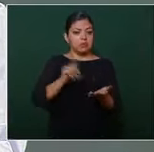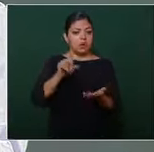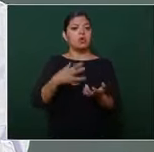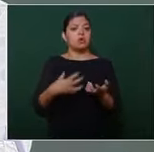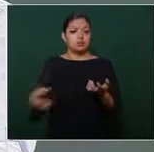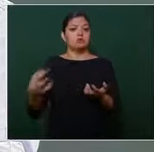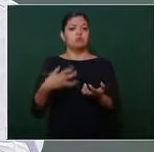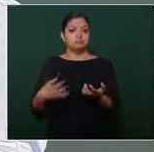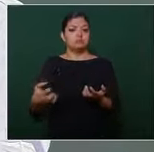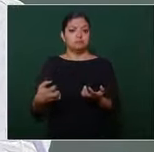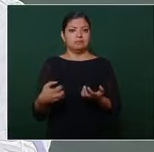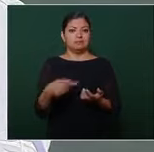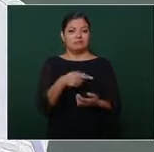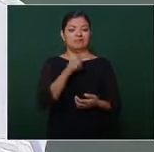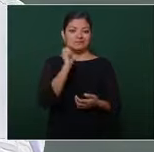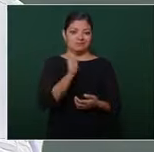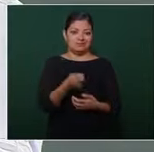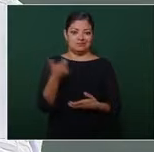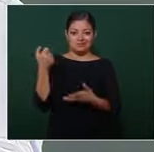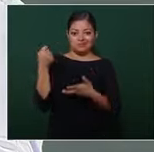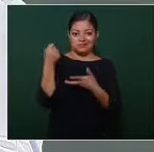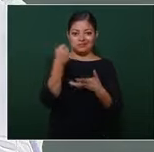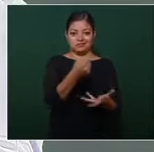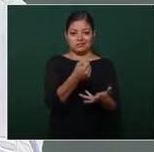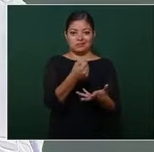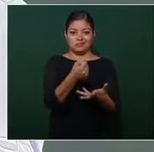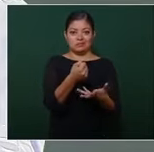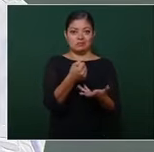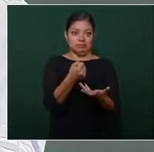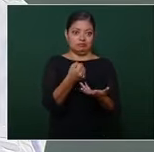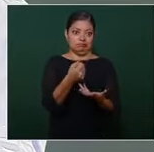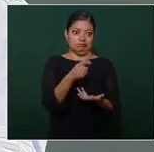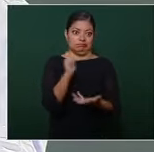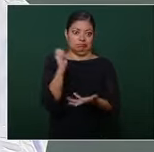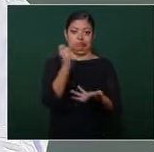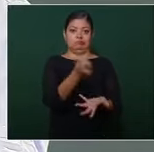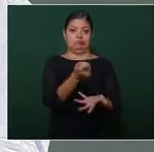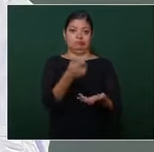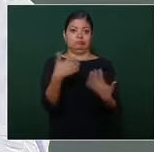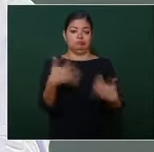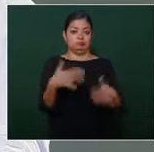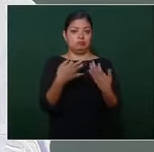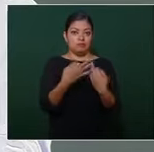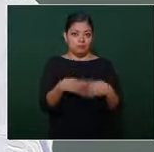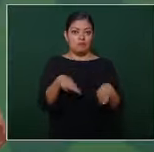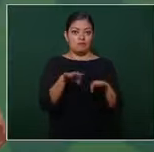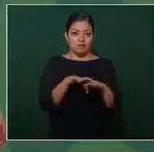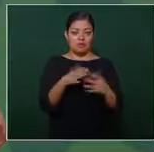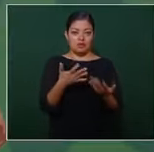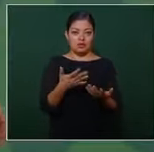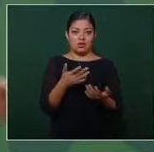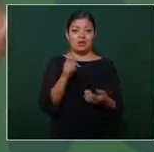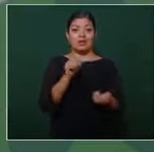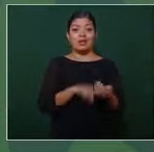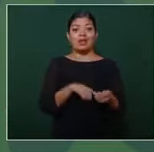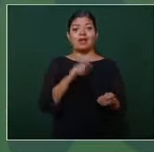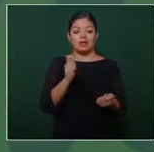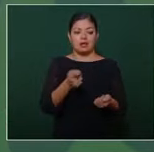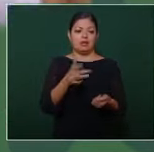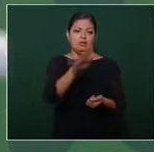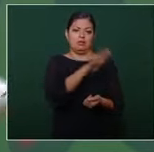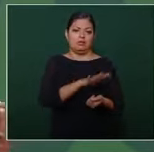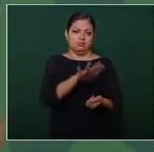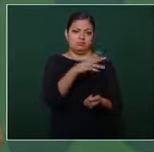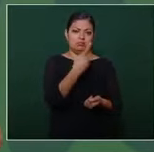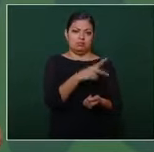había significado una inversión importante del presupuesto público que no se podía quedar